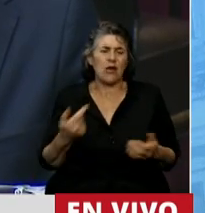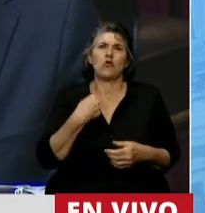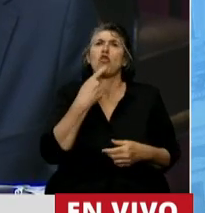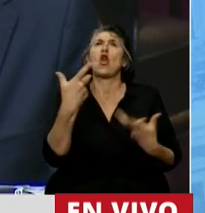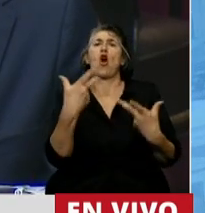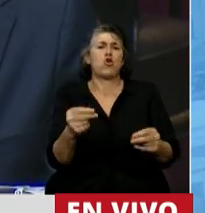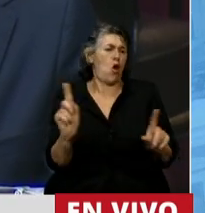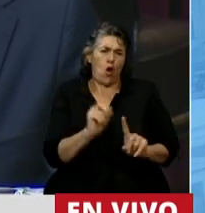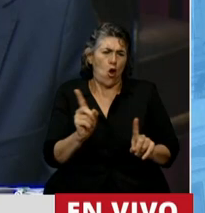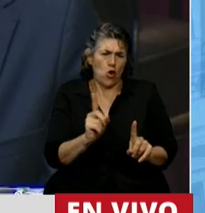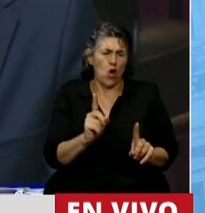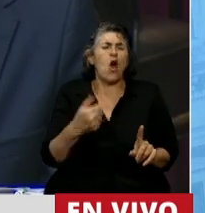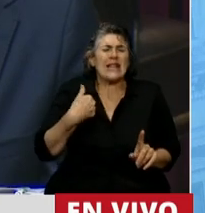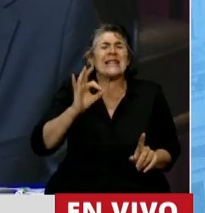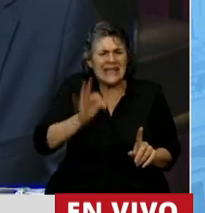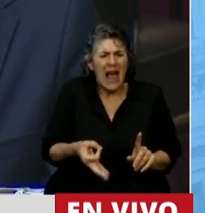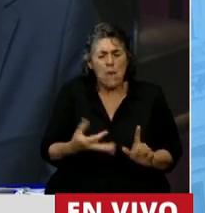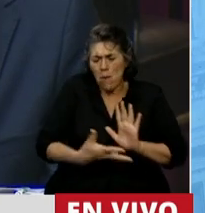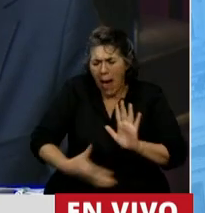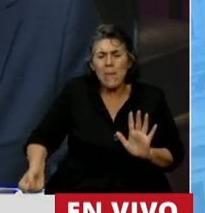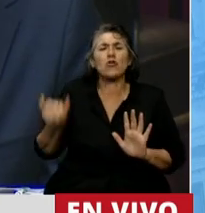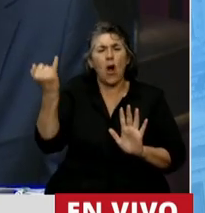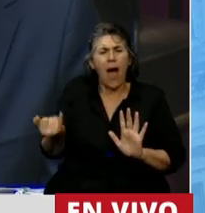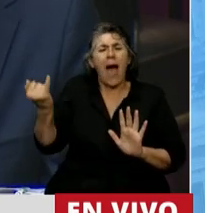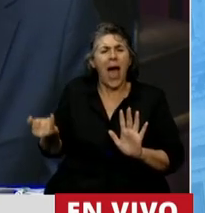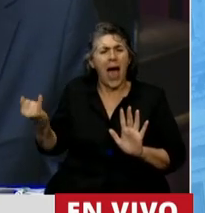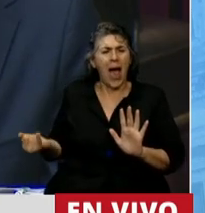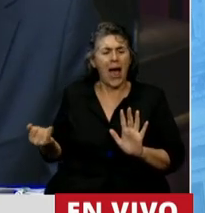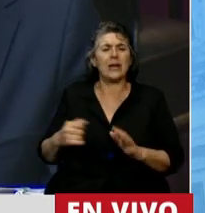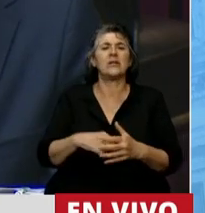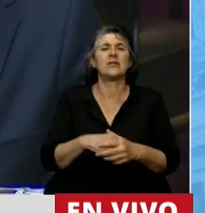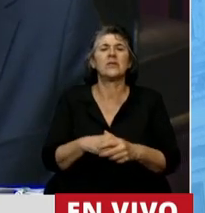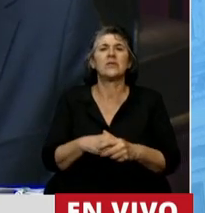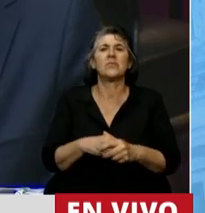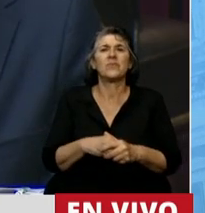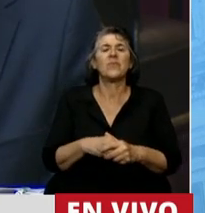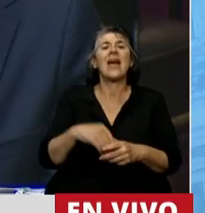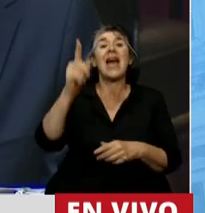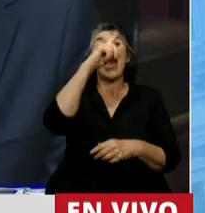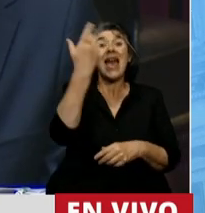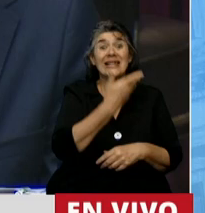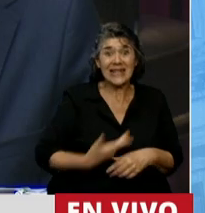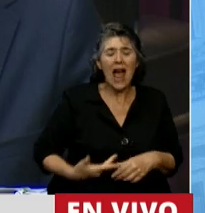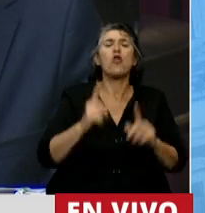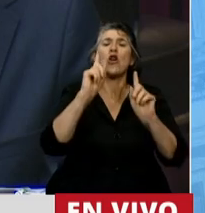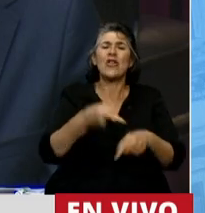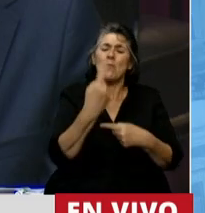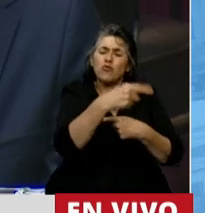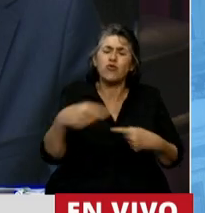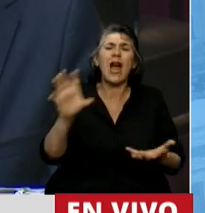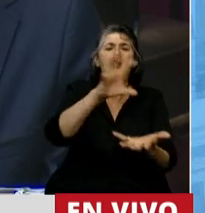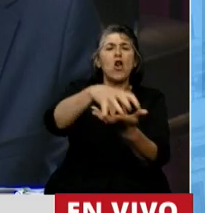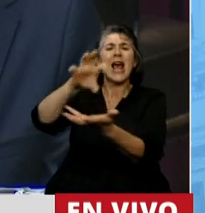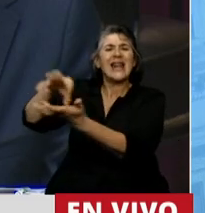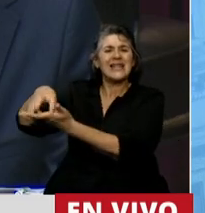nega. Y la necesidad de que el Estado y también de cientos de organizaciones a lo largo